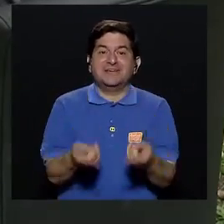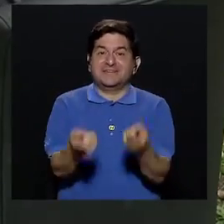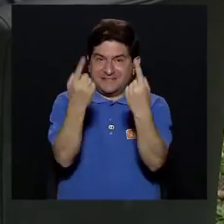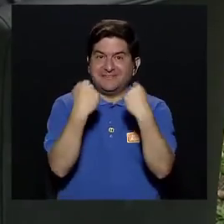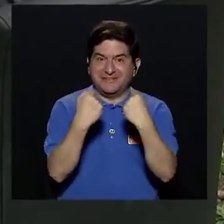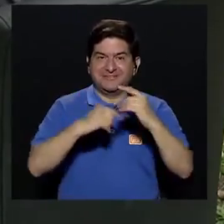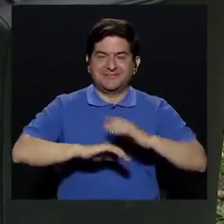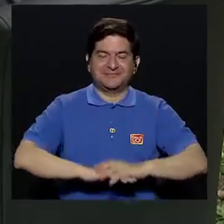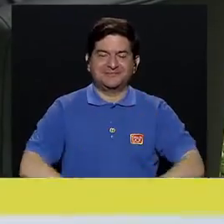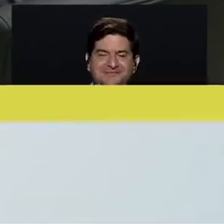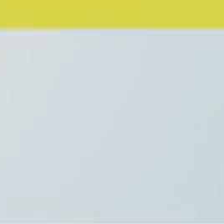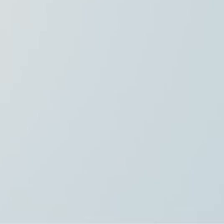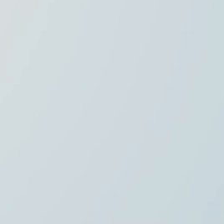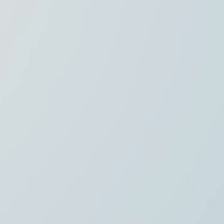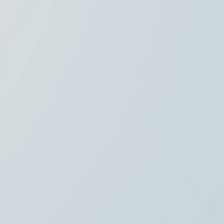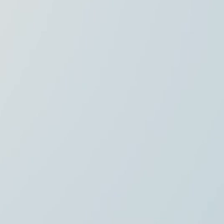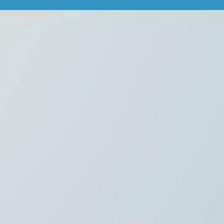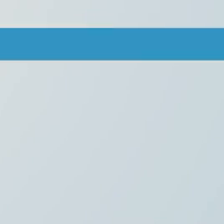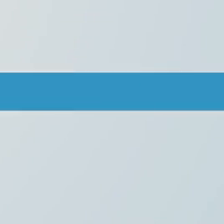ya regresamos. Gracias.